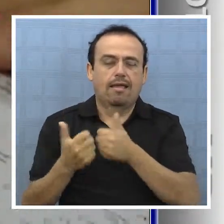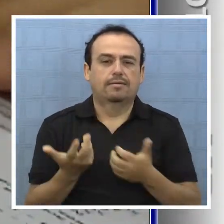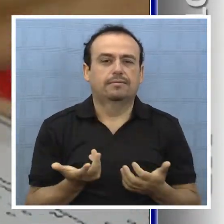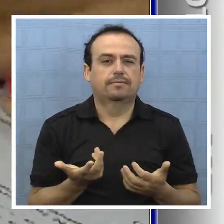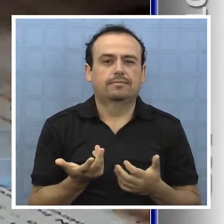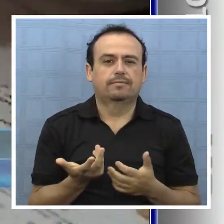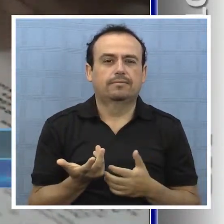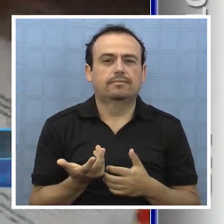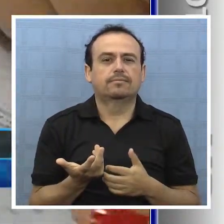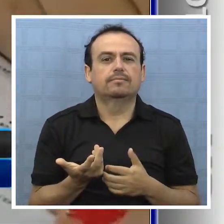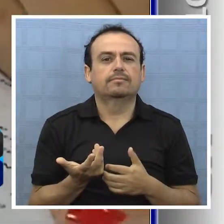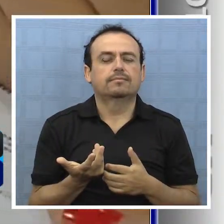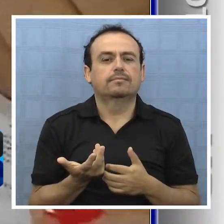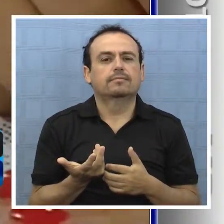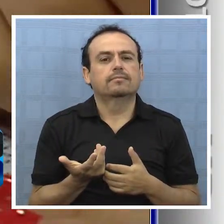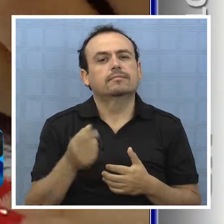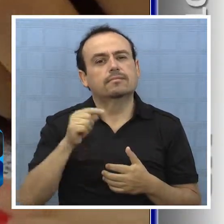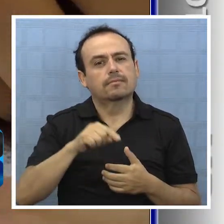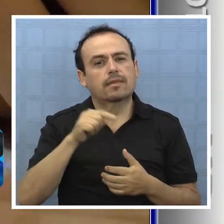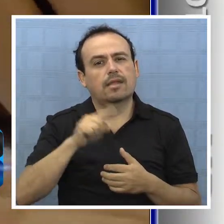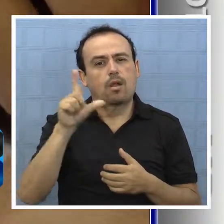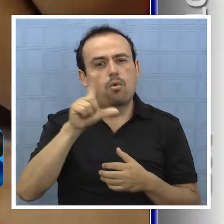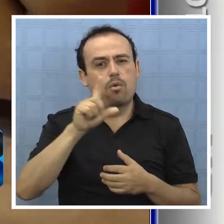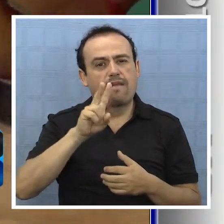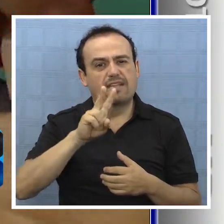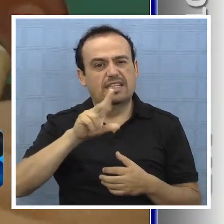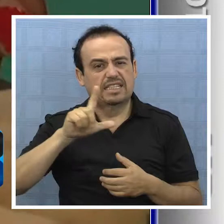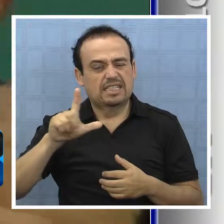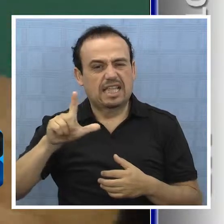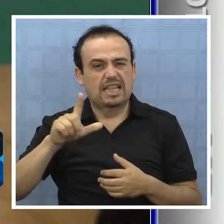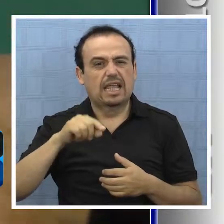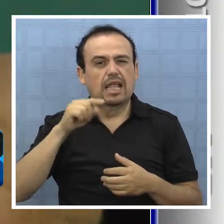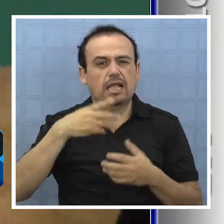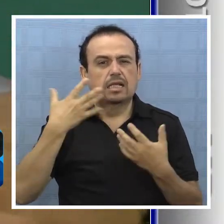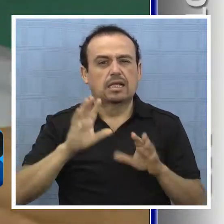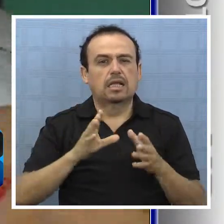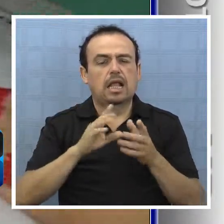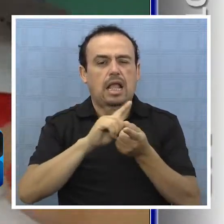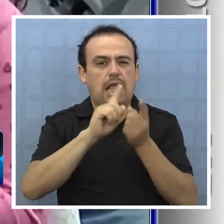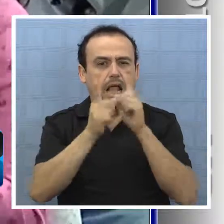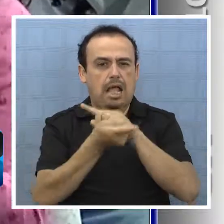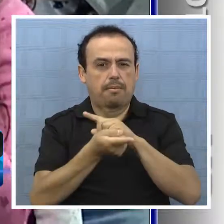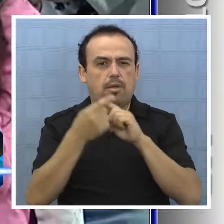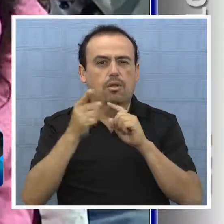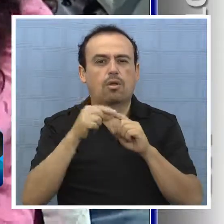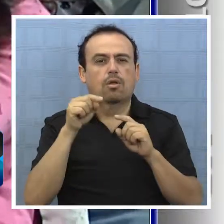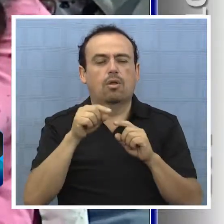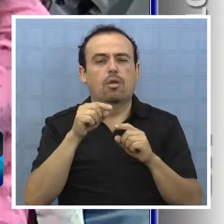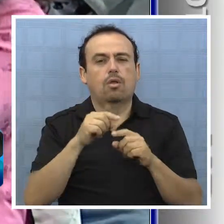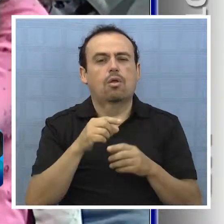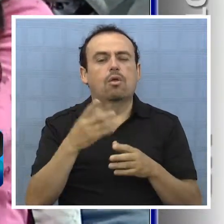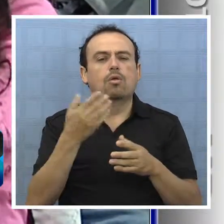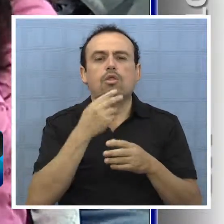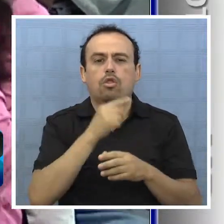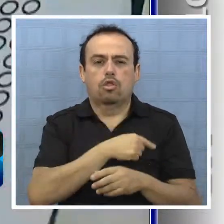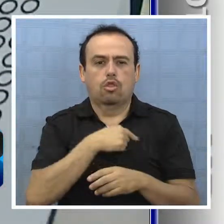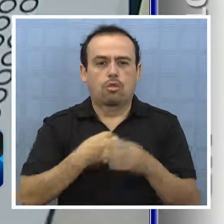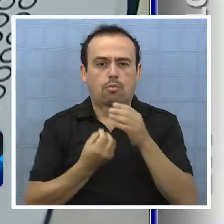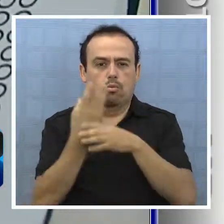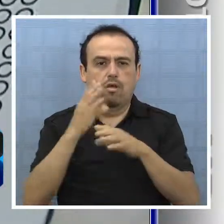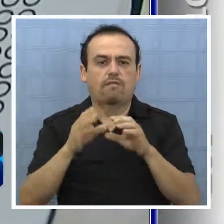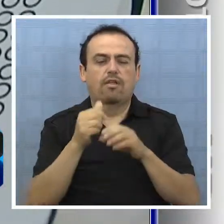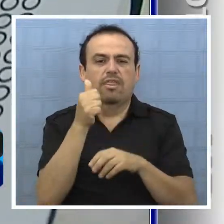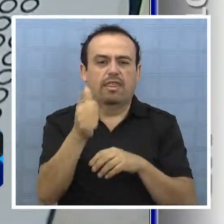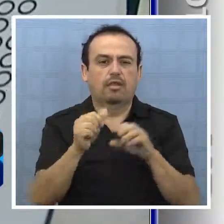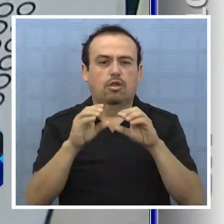o destacar. Este lunes 27, se constituyeron algunos cambios institucionales en el CRUCH, como el nombramiento de un director